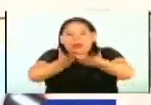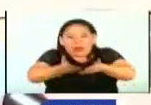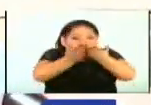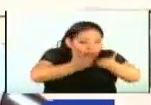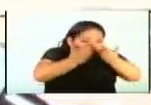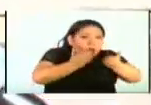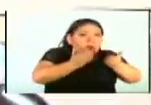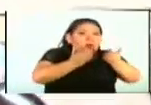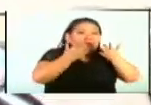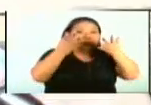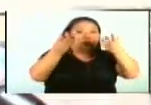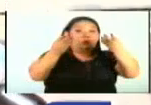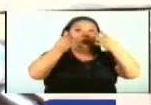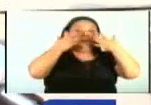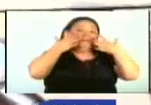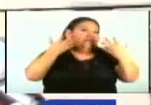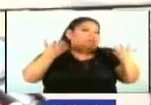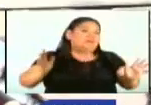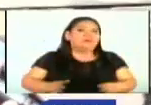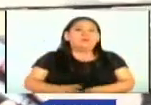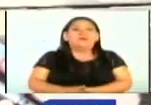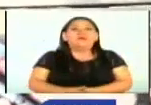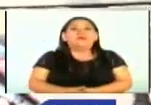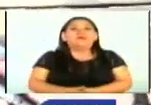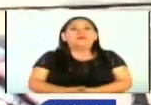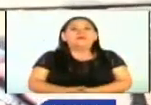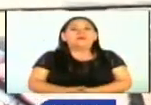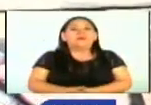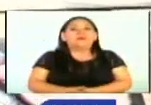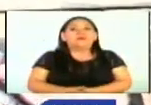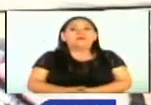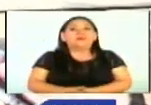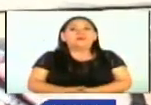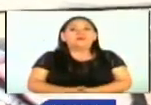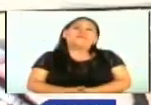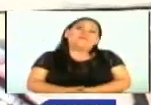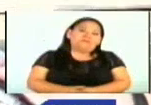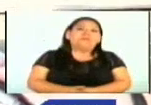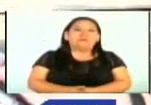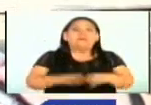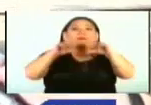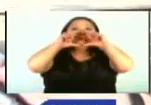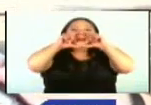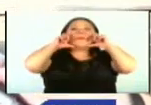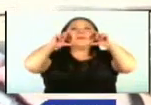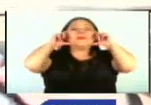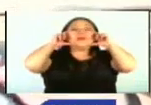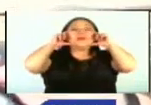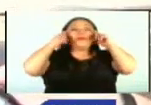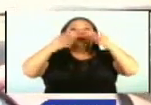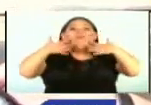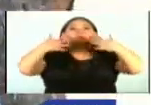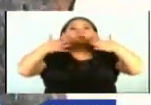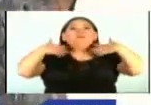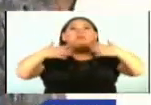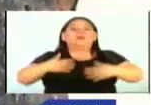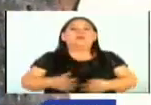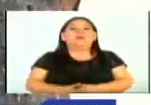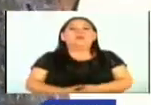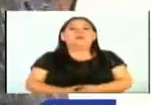por el polvo que uno recibe, cosas así. ¿Usa mascarilla? Ajá. Sí, usa mascarilla, pero igual eso se afoca bastante también.